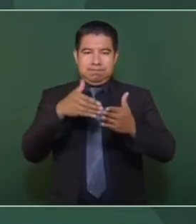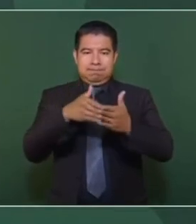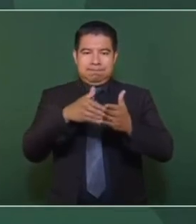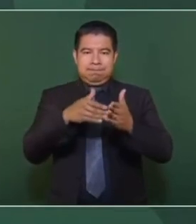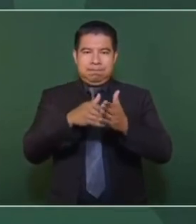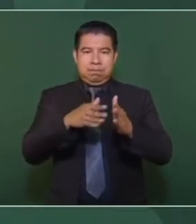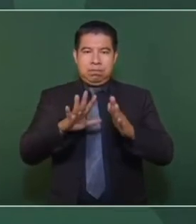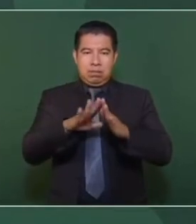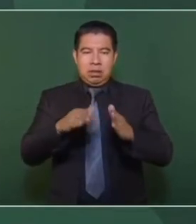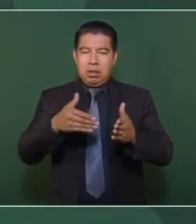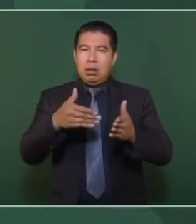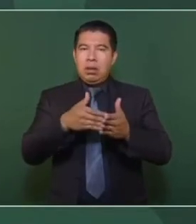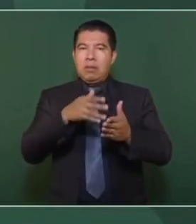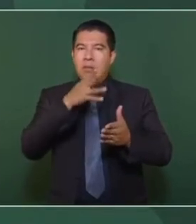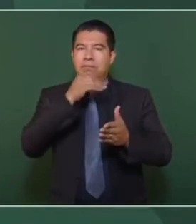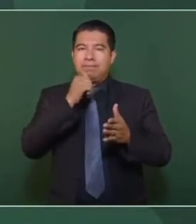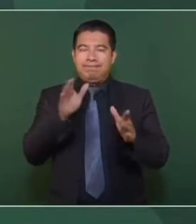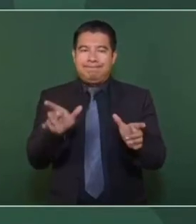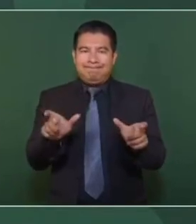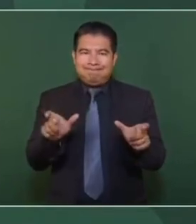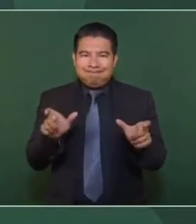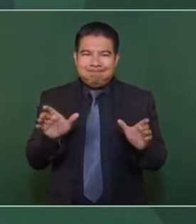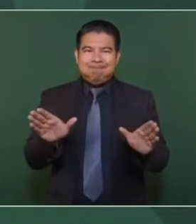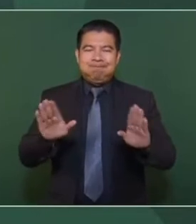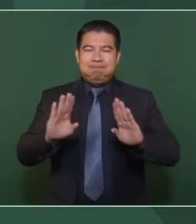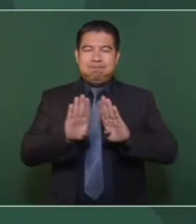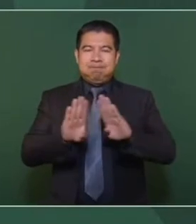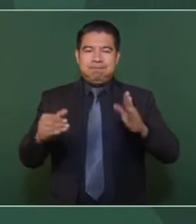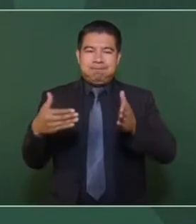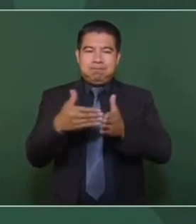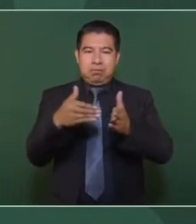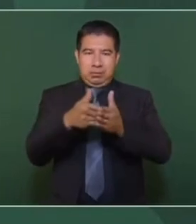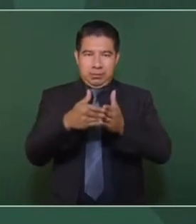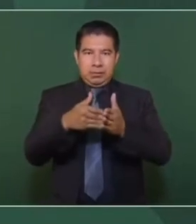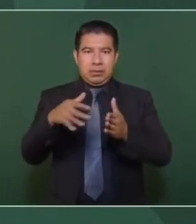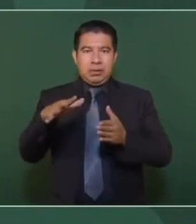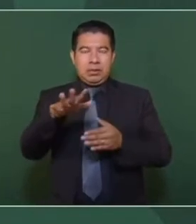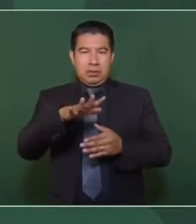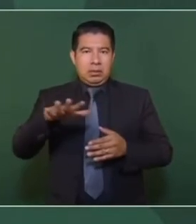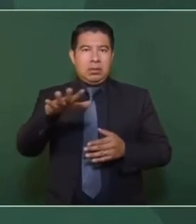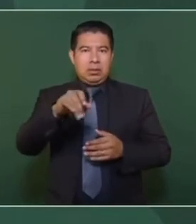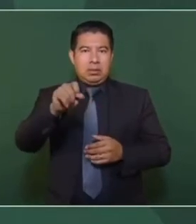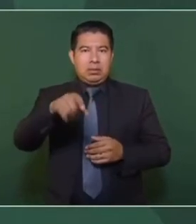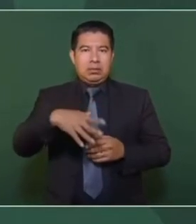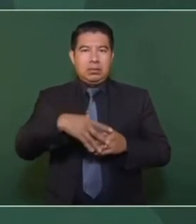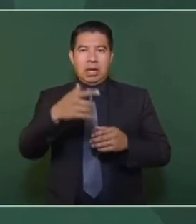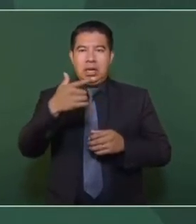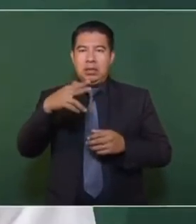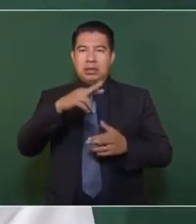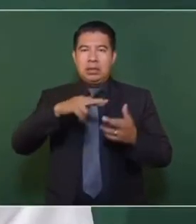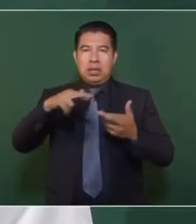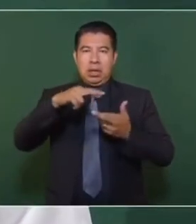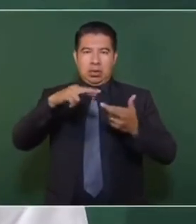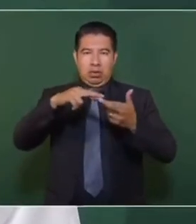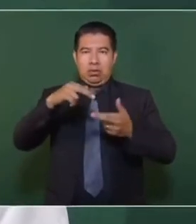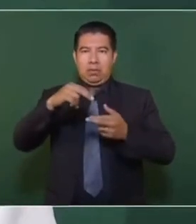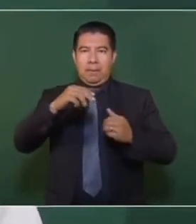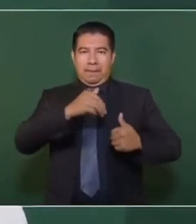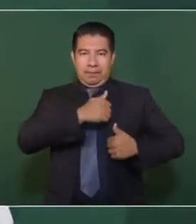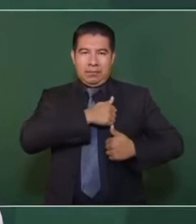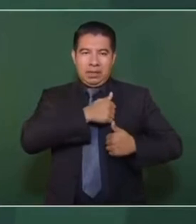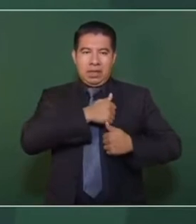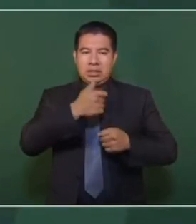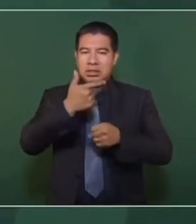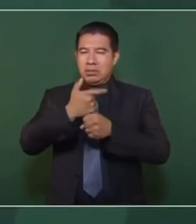principal de la sección séptima de la región militar